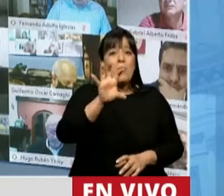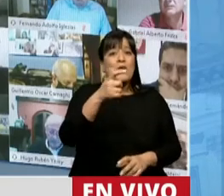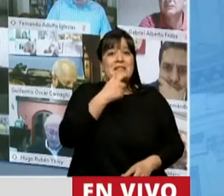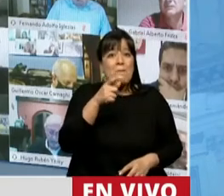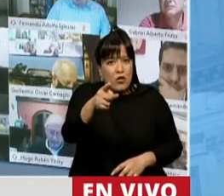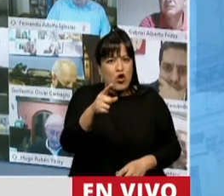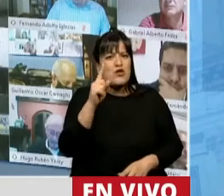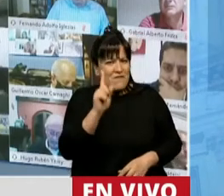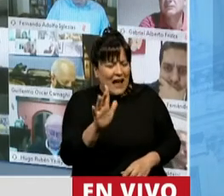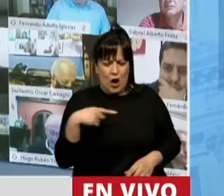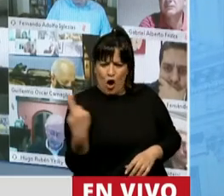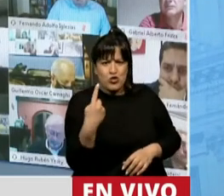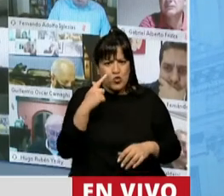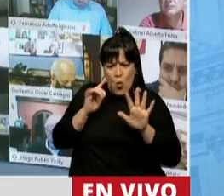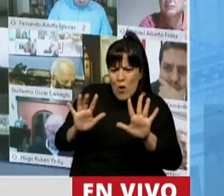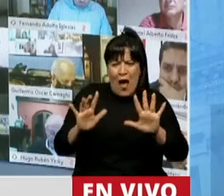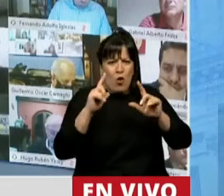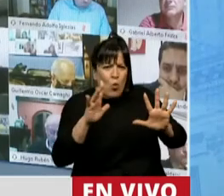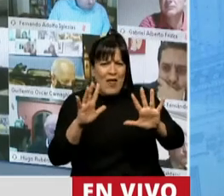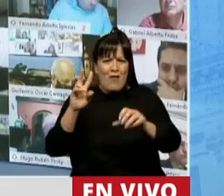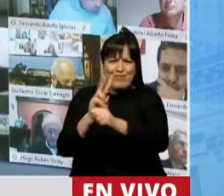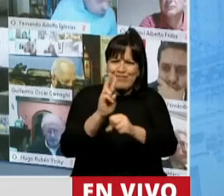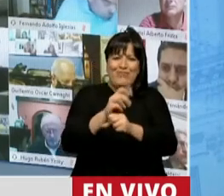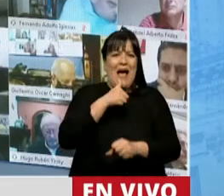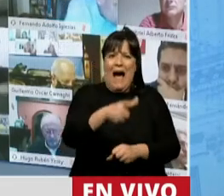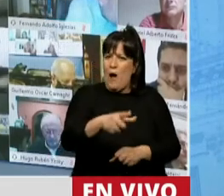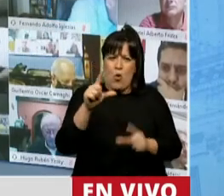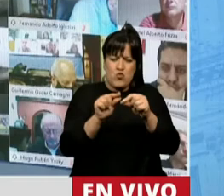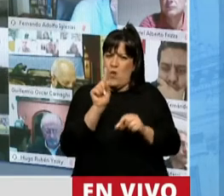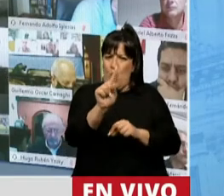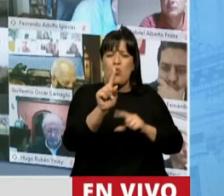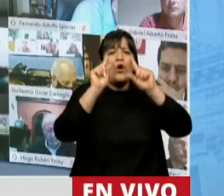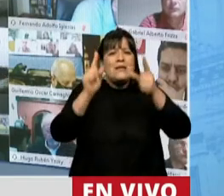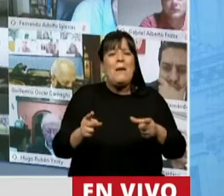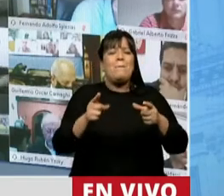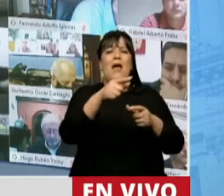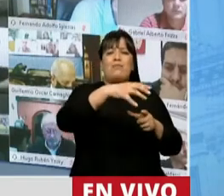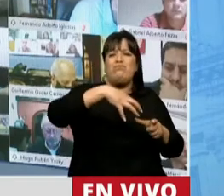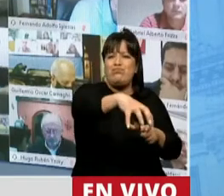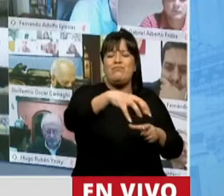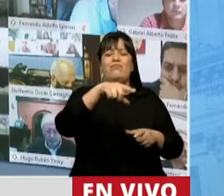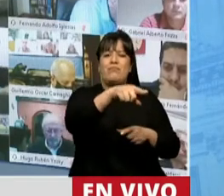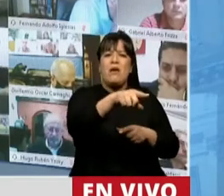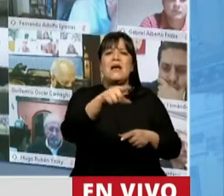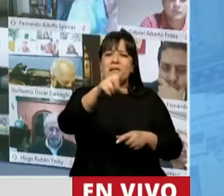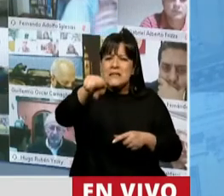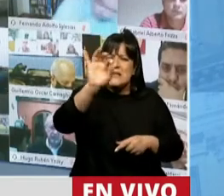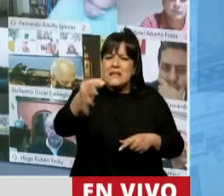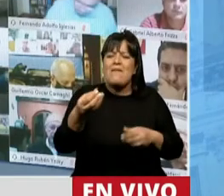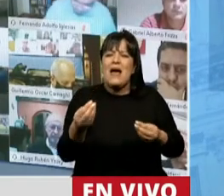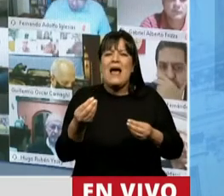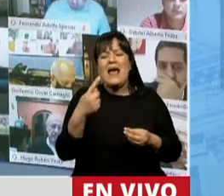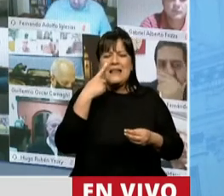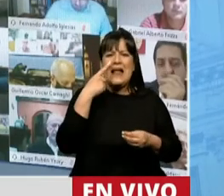fíjese lo cuidadosos y lo celosos que somos del agua, que tenemos un Departamento General de Irrigación. Y sabe cómo le decimos al superintendente de ese